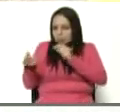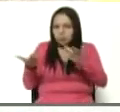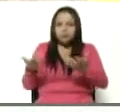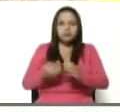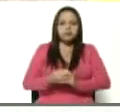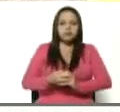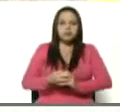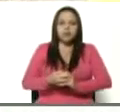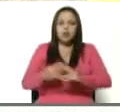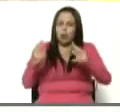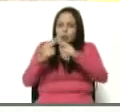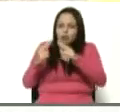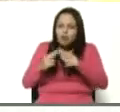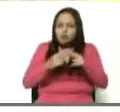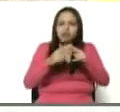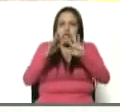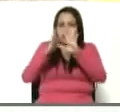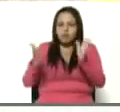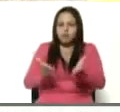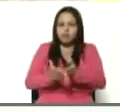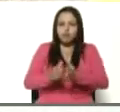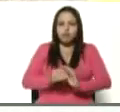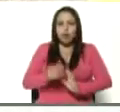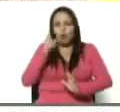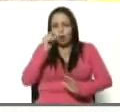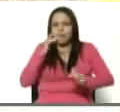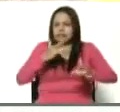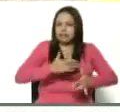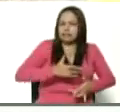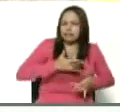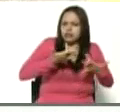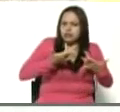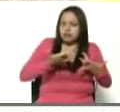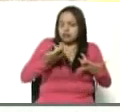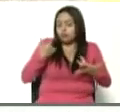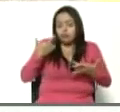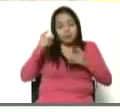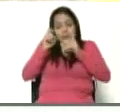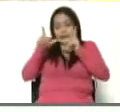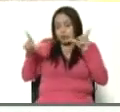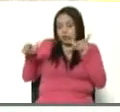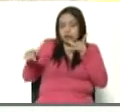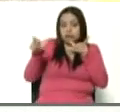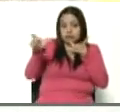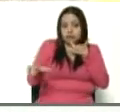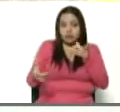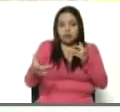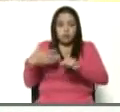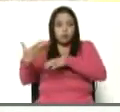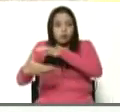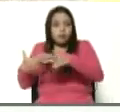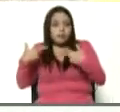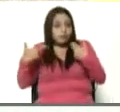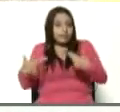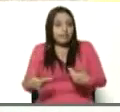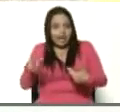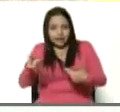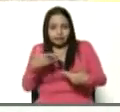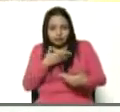conocedor del mundo. Es un hombre de una sensibilidad que me impresionó por los problemas de la humanidad.